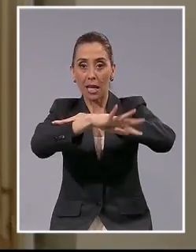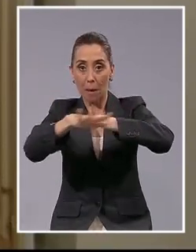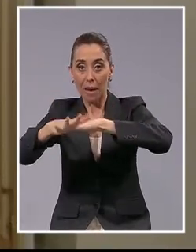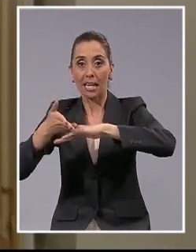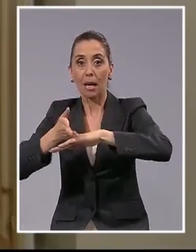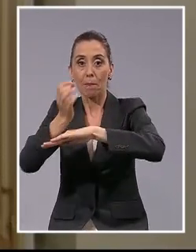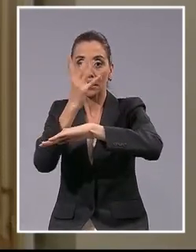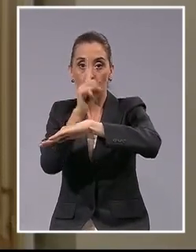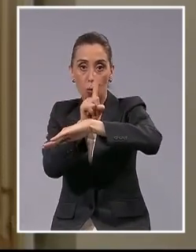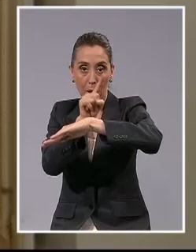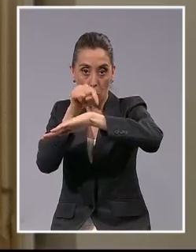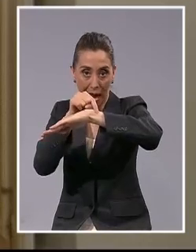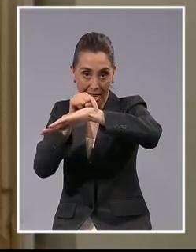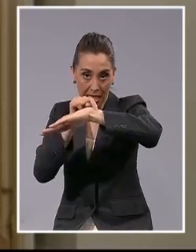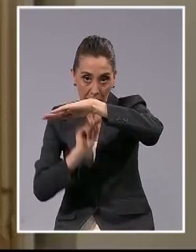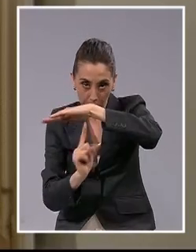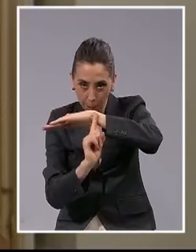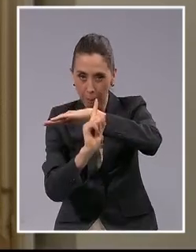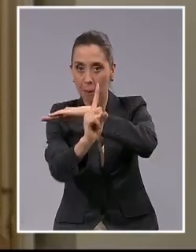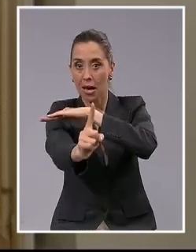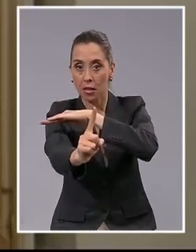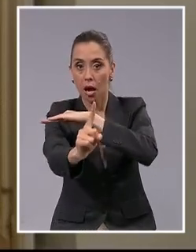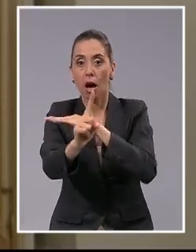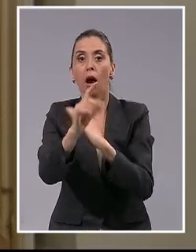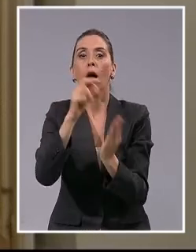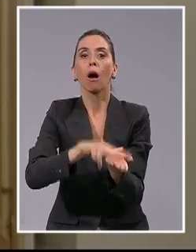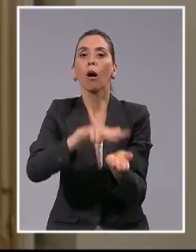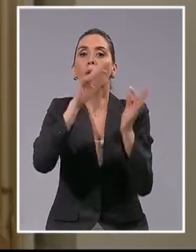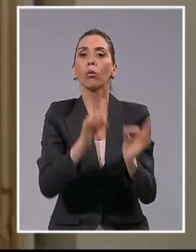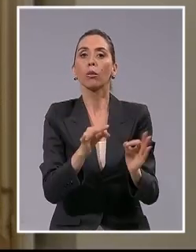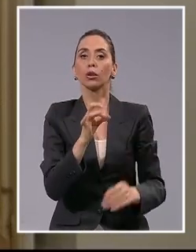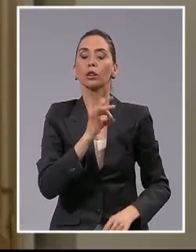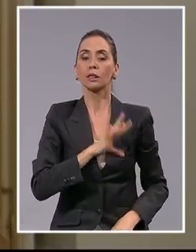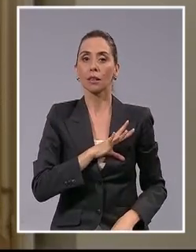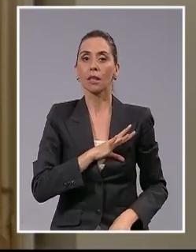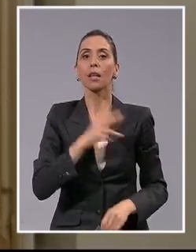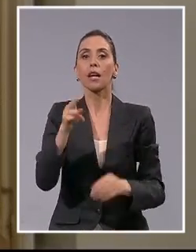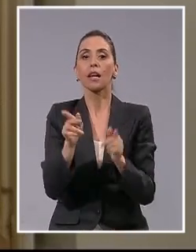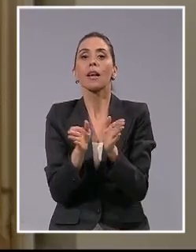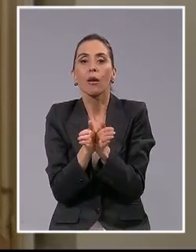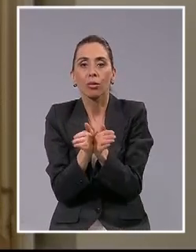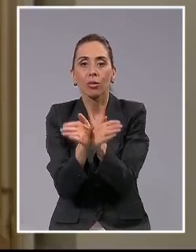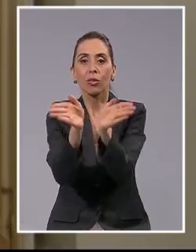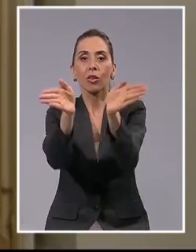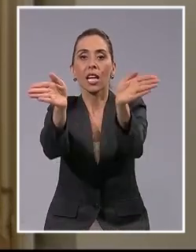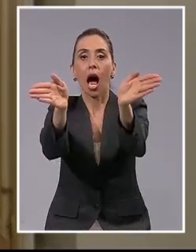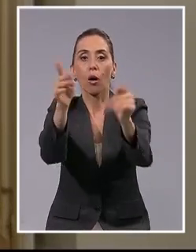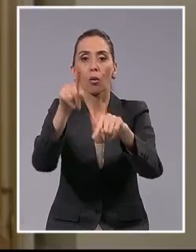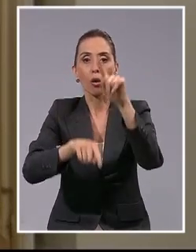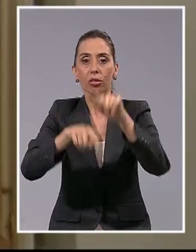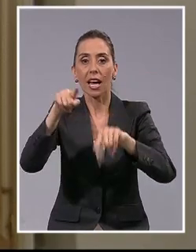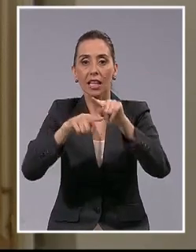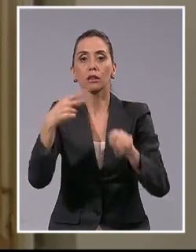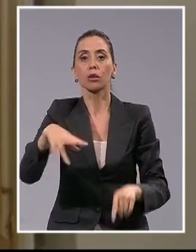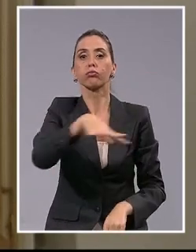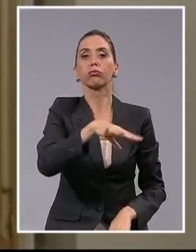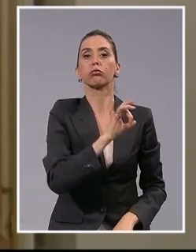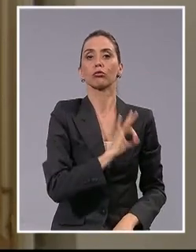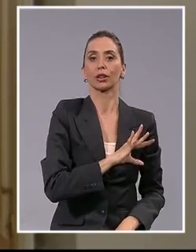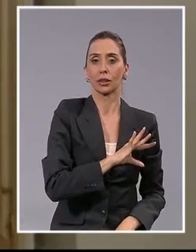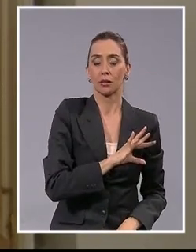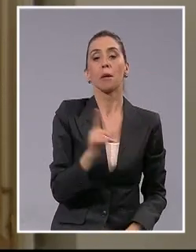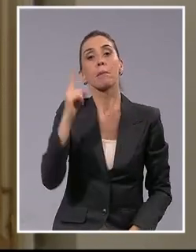el paralelo del hito 1 ratifica el dominio chileno del triángulo terrestre respectivo. No